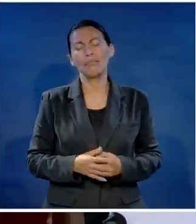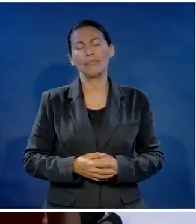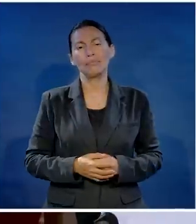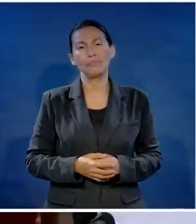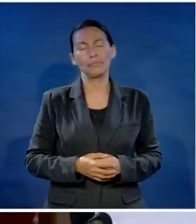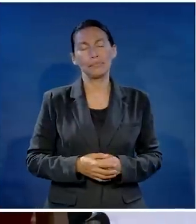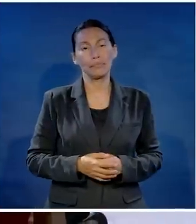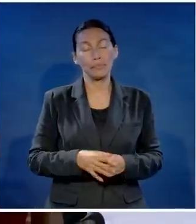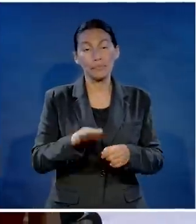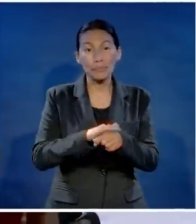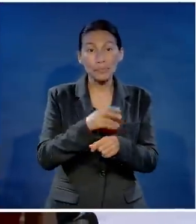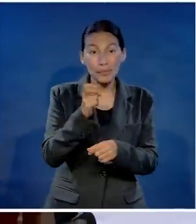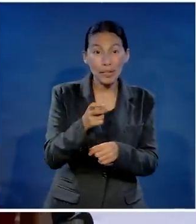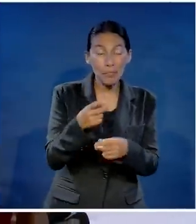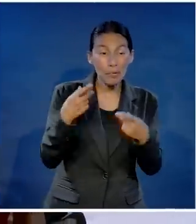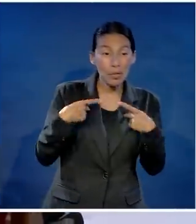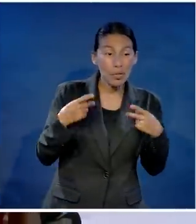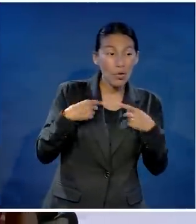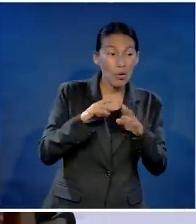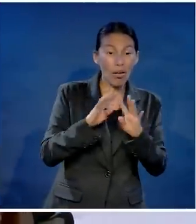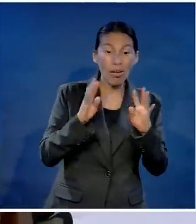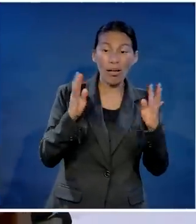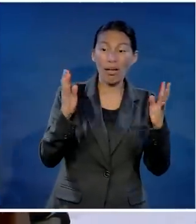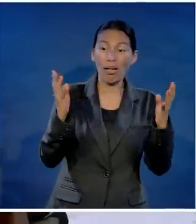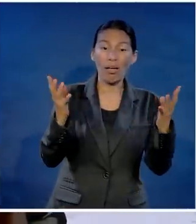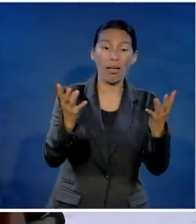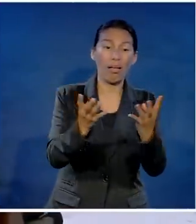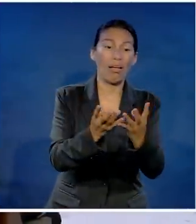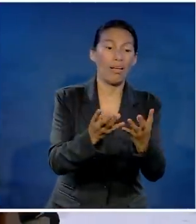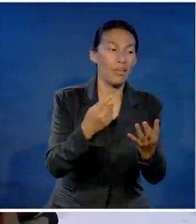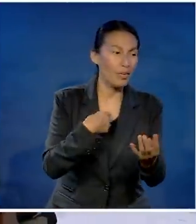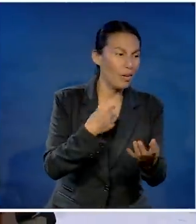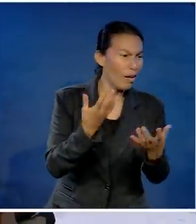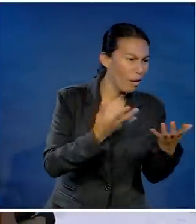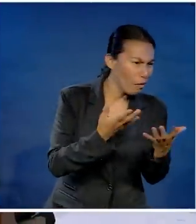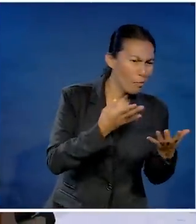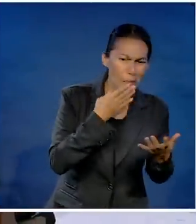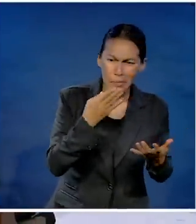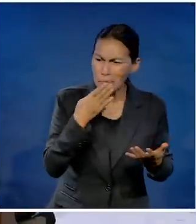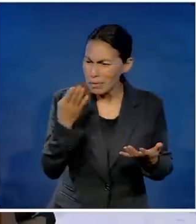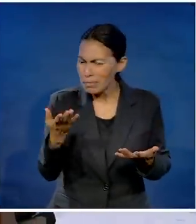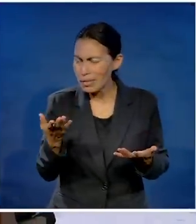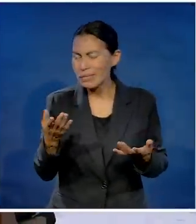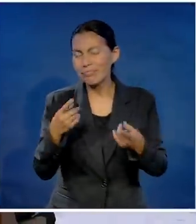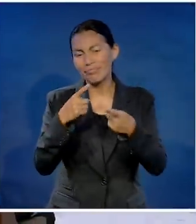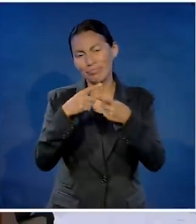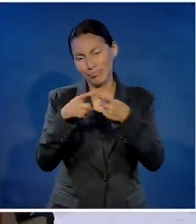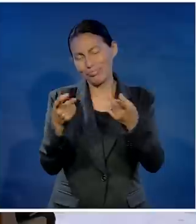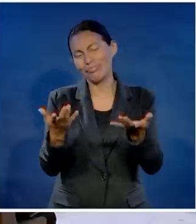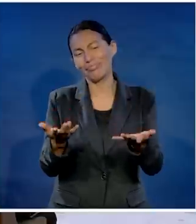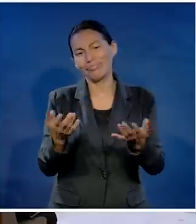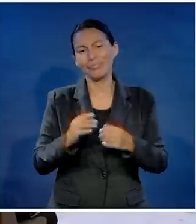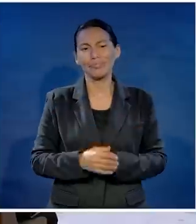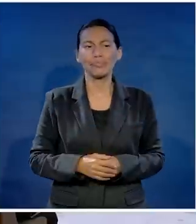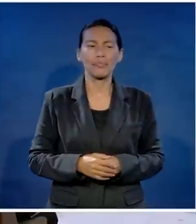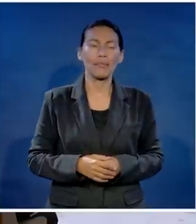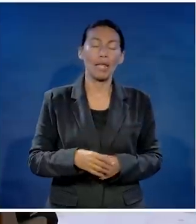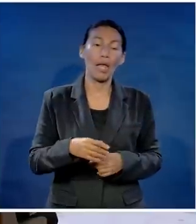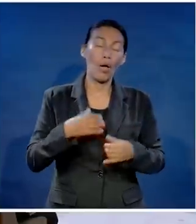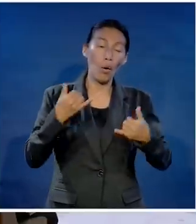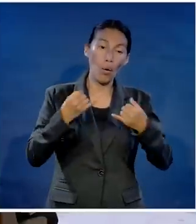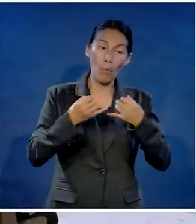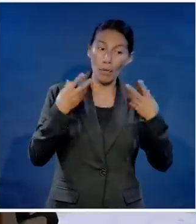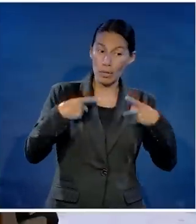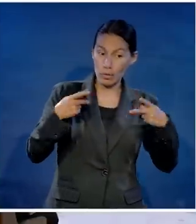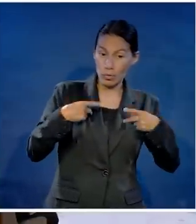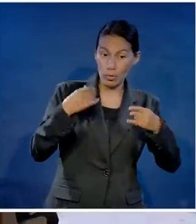las relaciones personales tienen mucho impacto en nuestra alegría, nuestra tristeza. A un montón de federaciones de jóvenes he asistido.